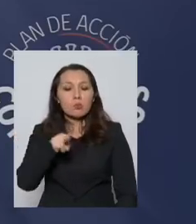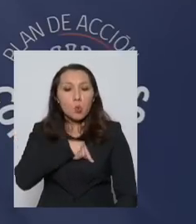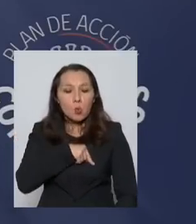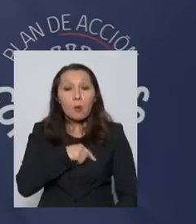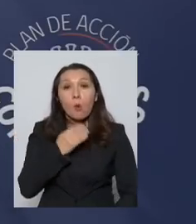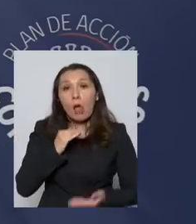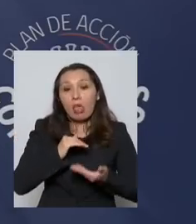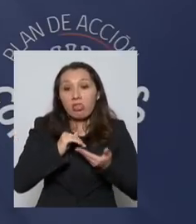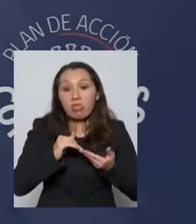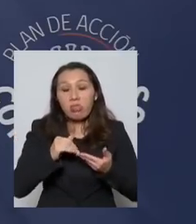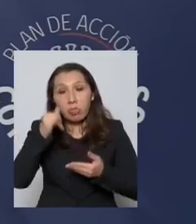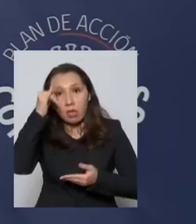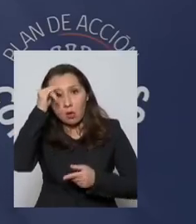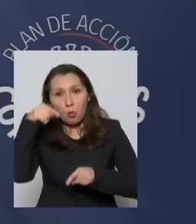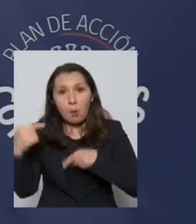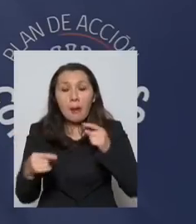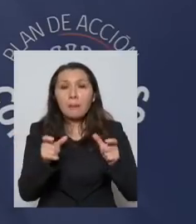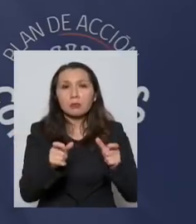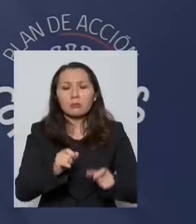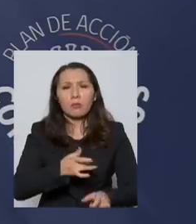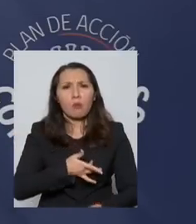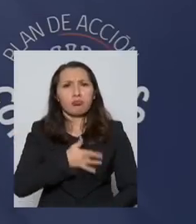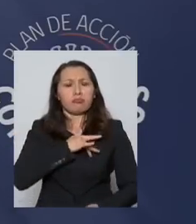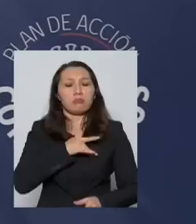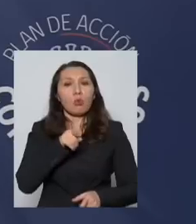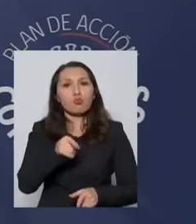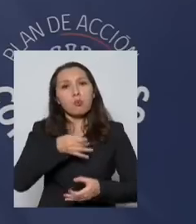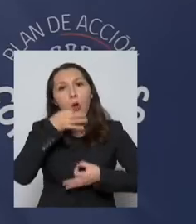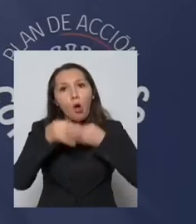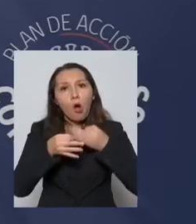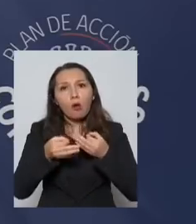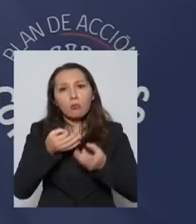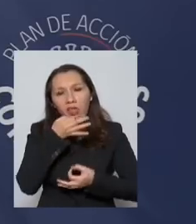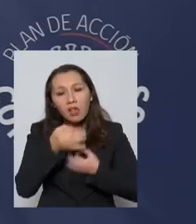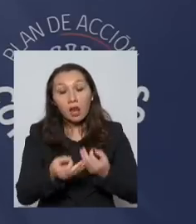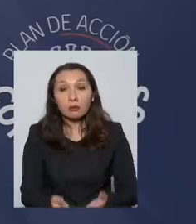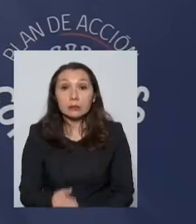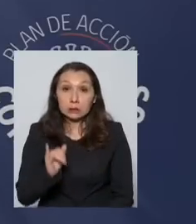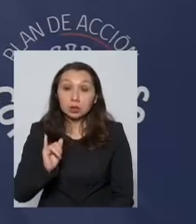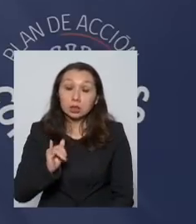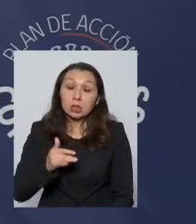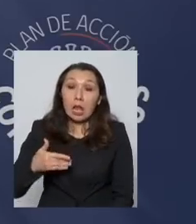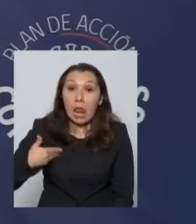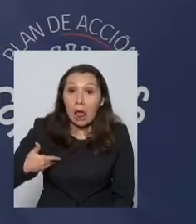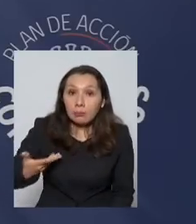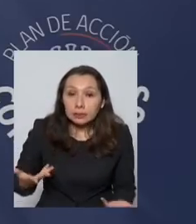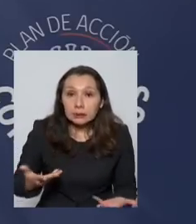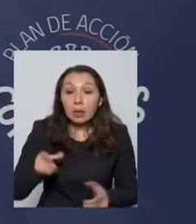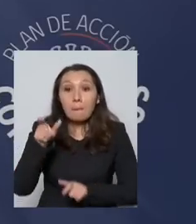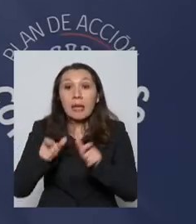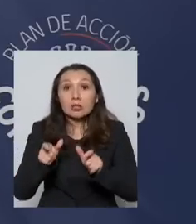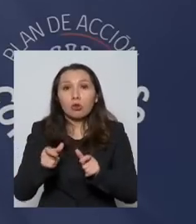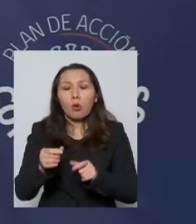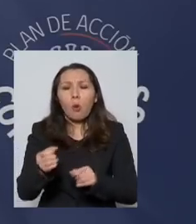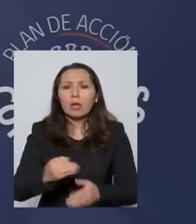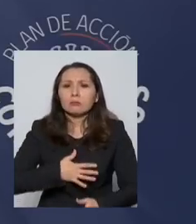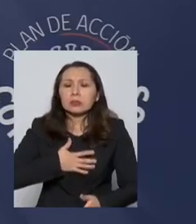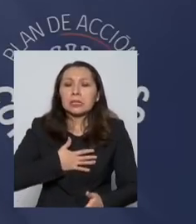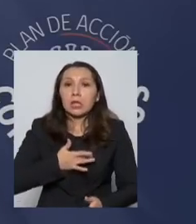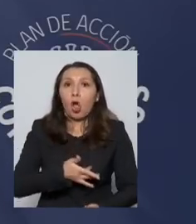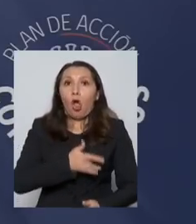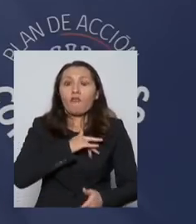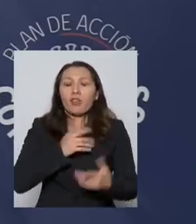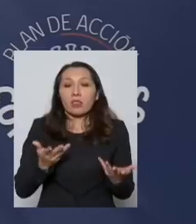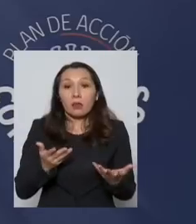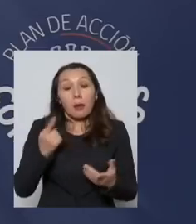tal vez disculpas a las personas que se han pasado a sentir ofendidas con sus declaraciones. O sea, lamento si hay personas que se han pasado a sentir